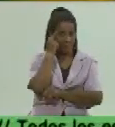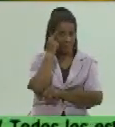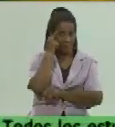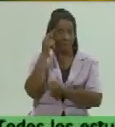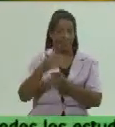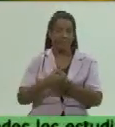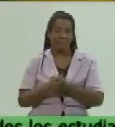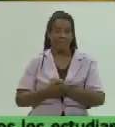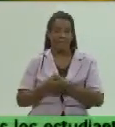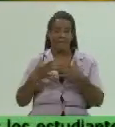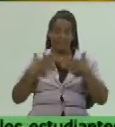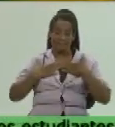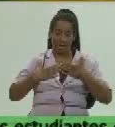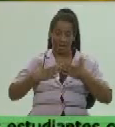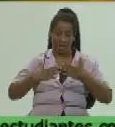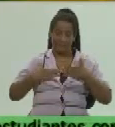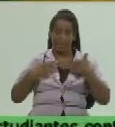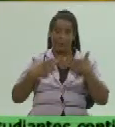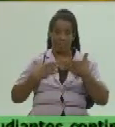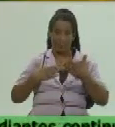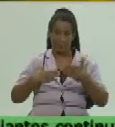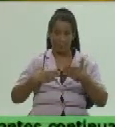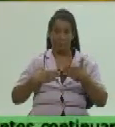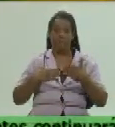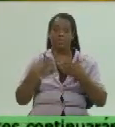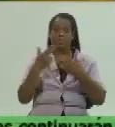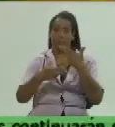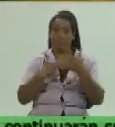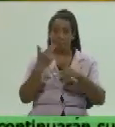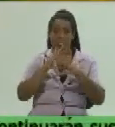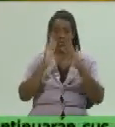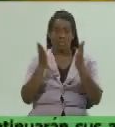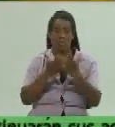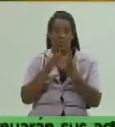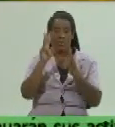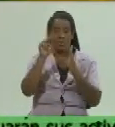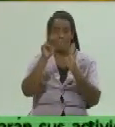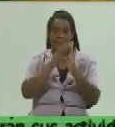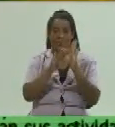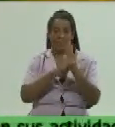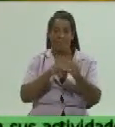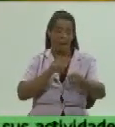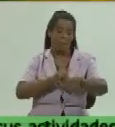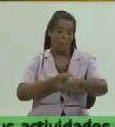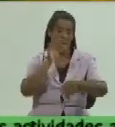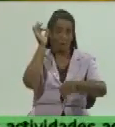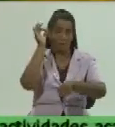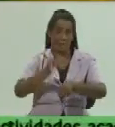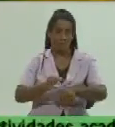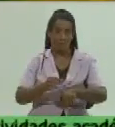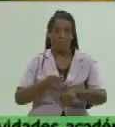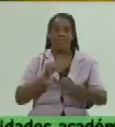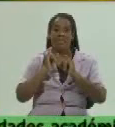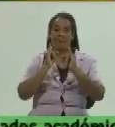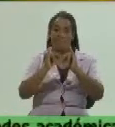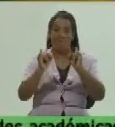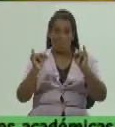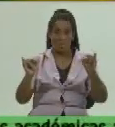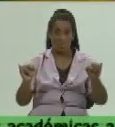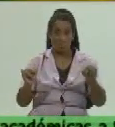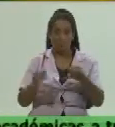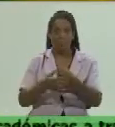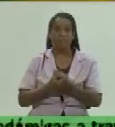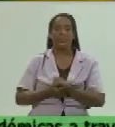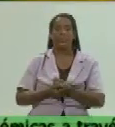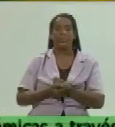esté tranquilo esté consciente que se están adoptando todas las medidas en el momento preciso se va la información para el resto de la provincia se mantienen el resto de las